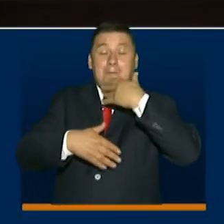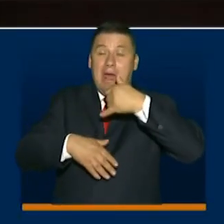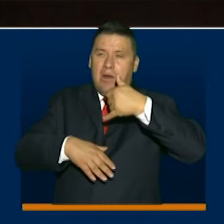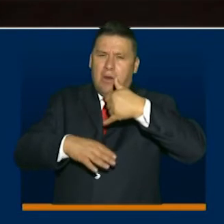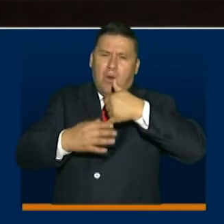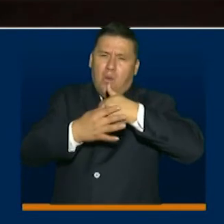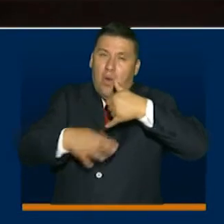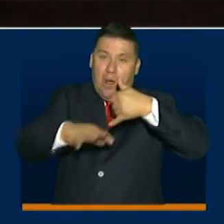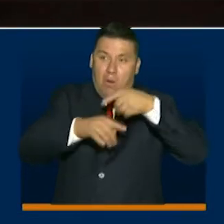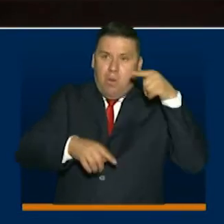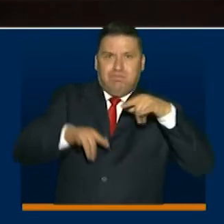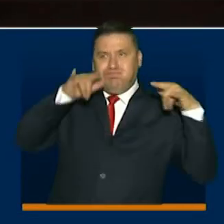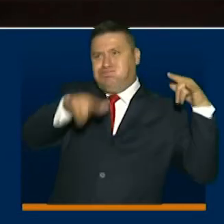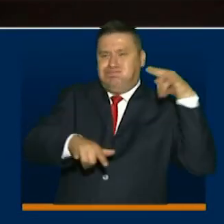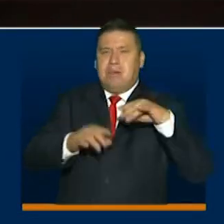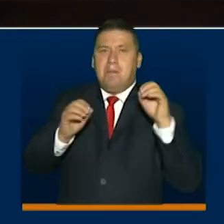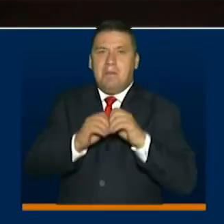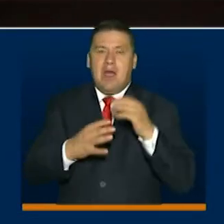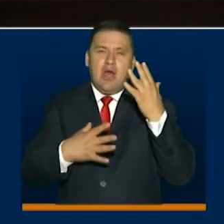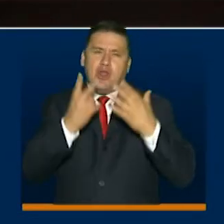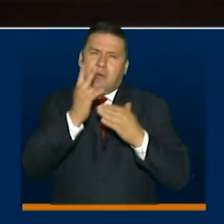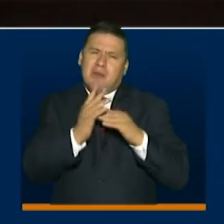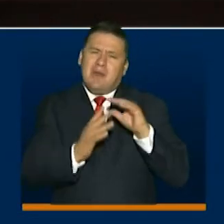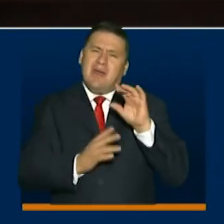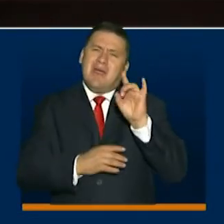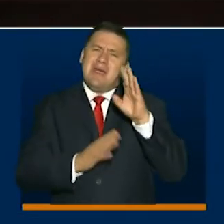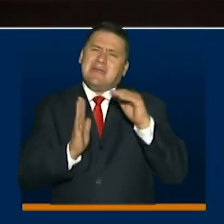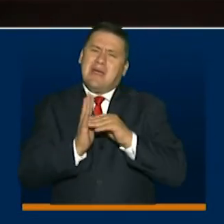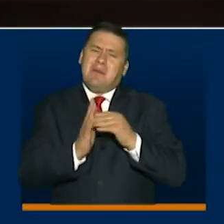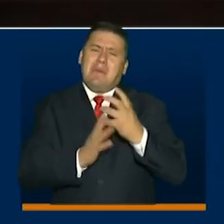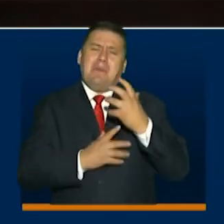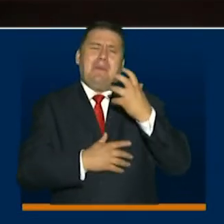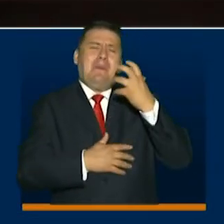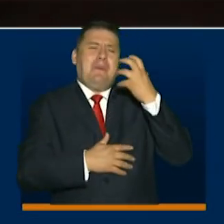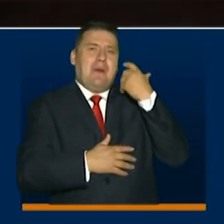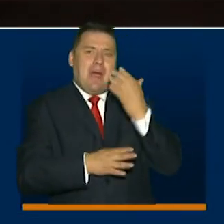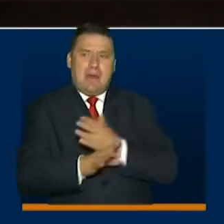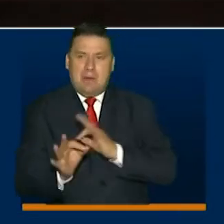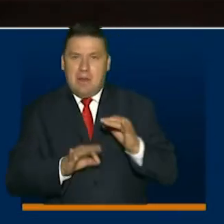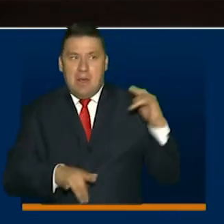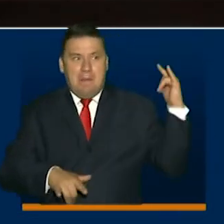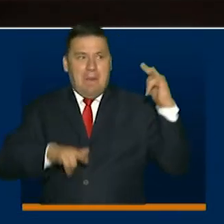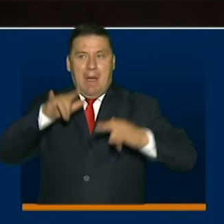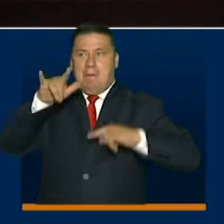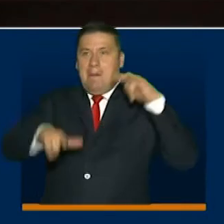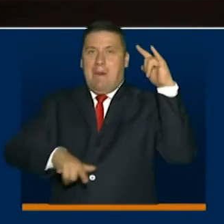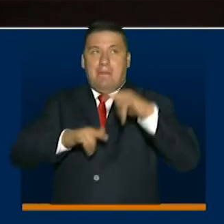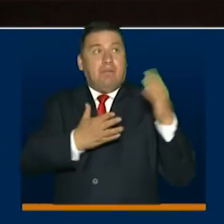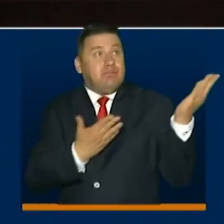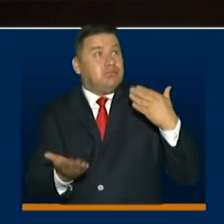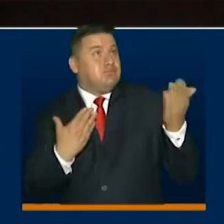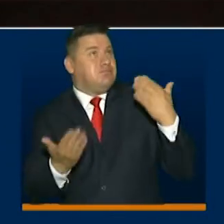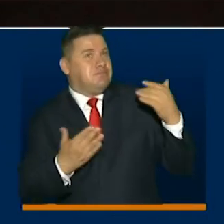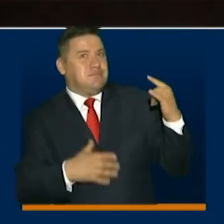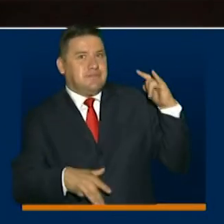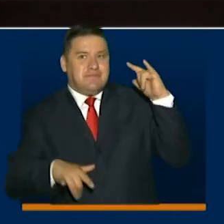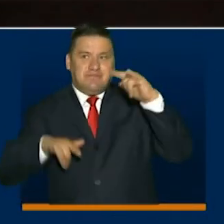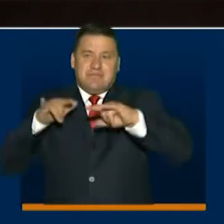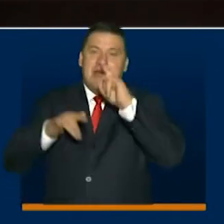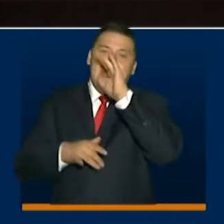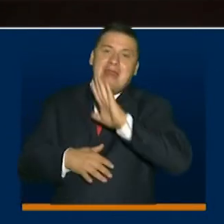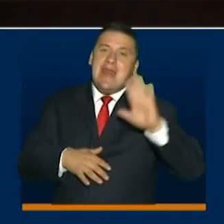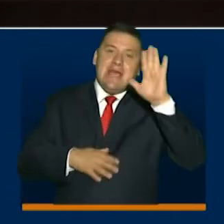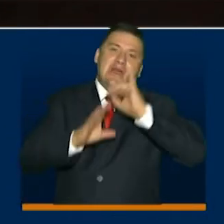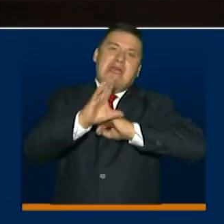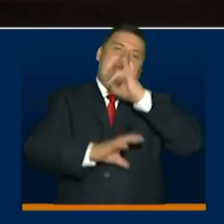con más de 12.000 a 15.000 años de antigüedad, que hoy se prepara, señor presidente, para recibir turistas nacionales y